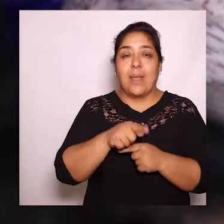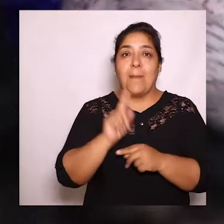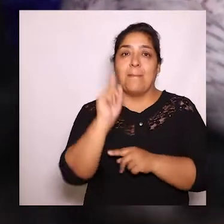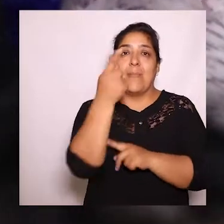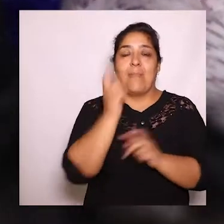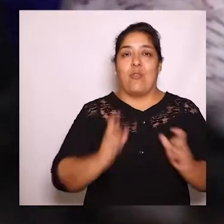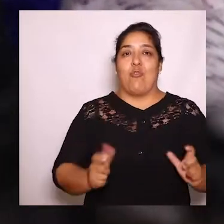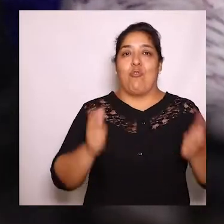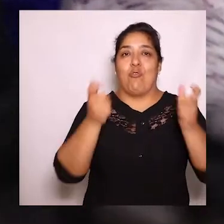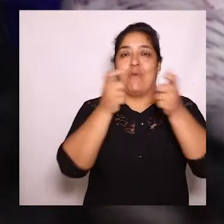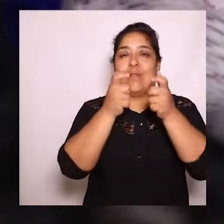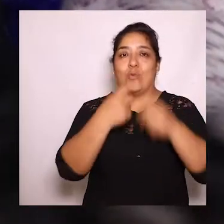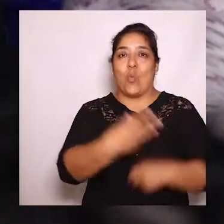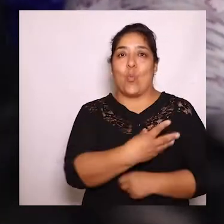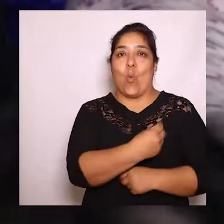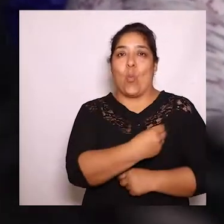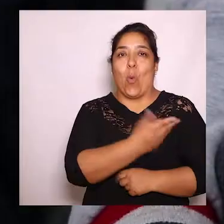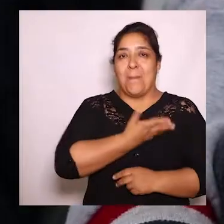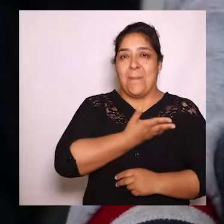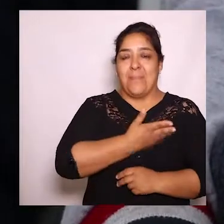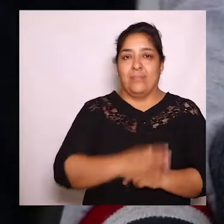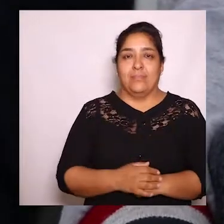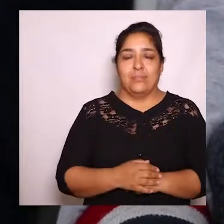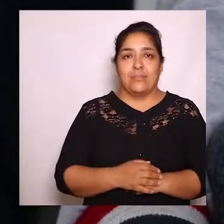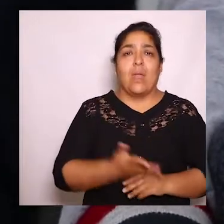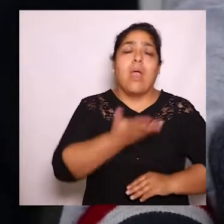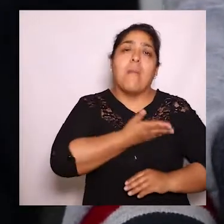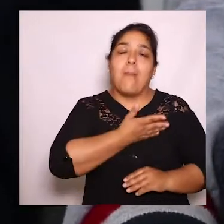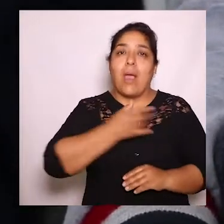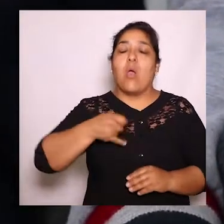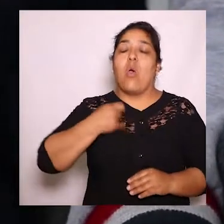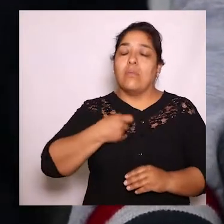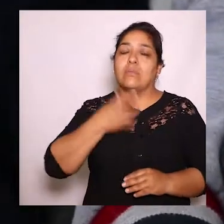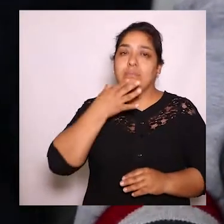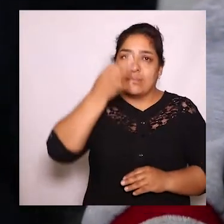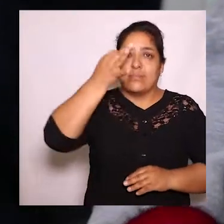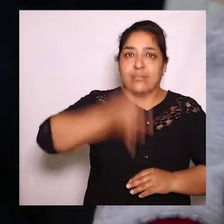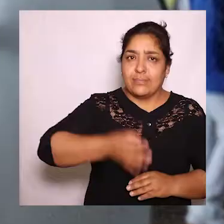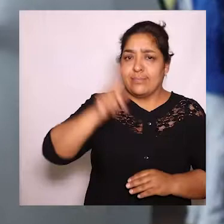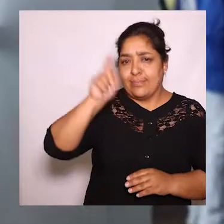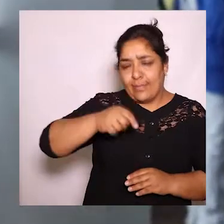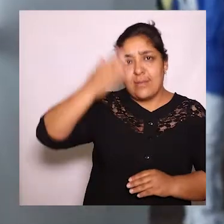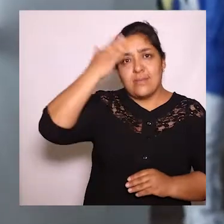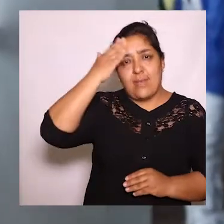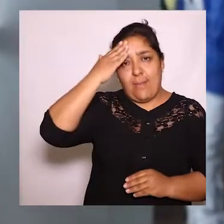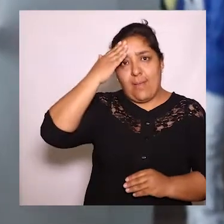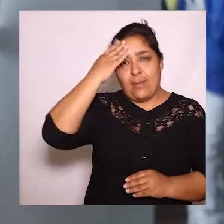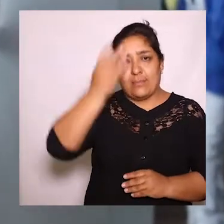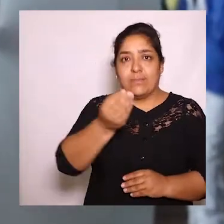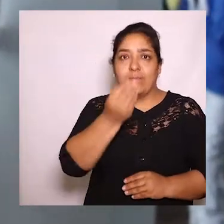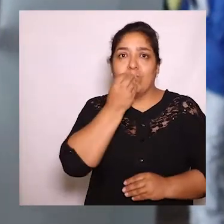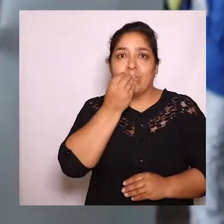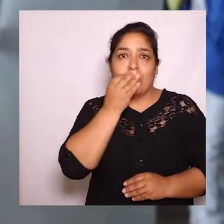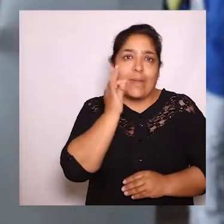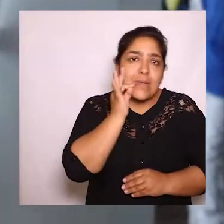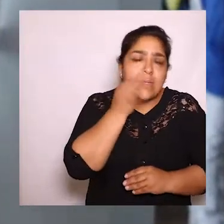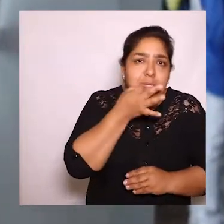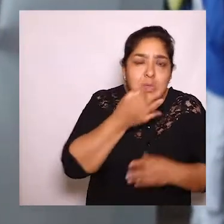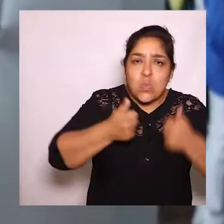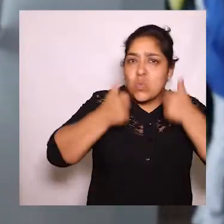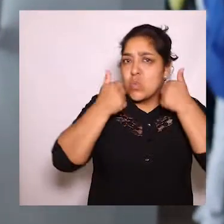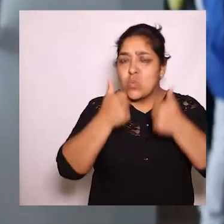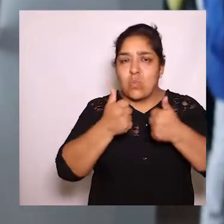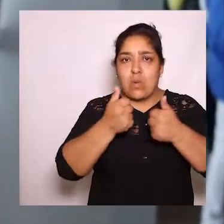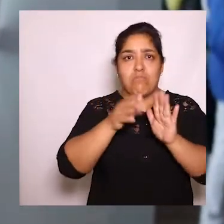cumplió el primer Congreso Internacional de Lactancia Materna. Las madres jóvenes realmente sepan que este alimento es el más